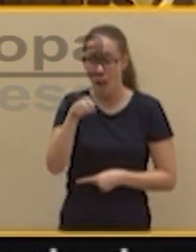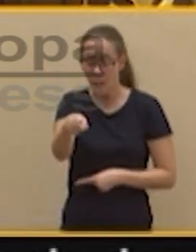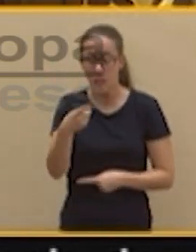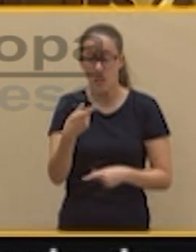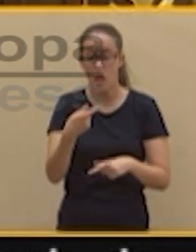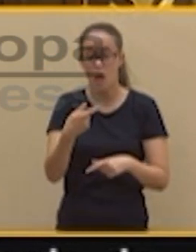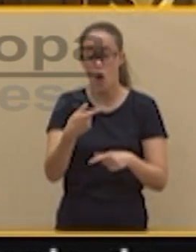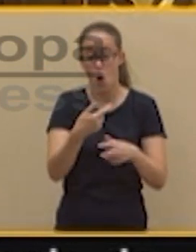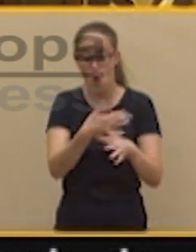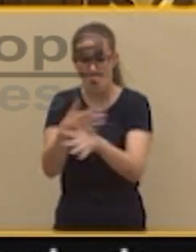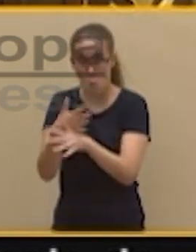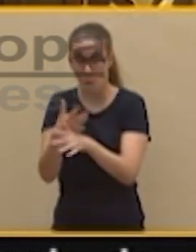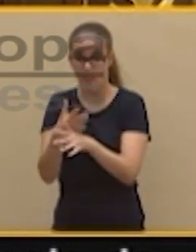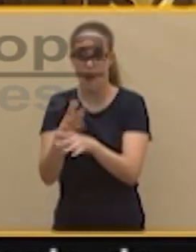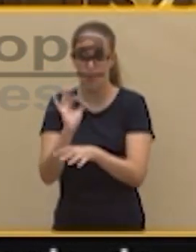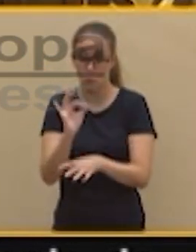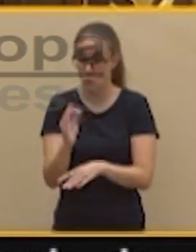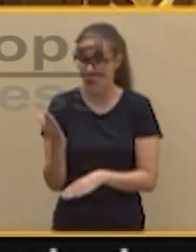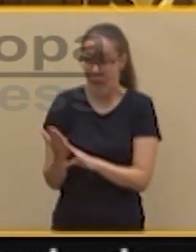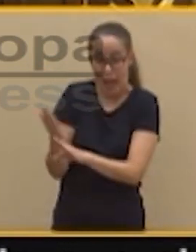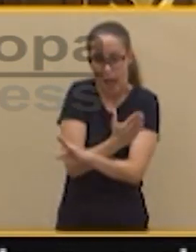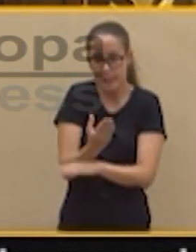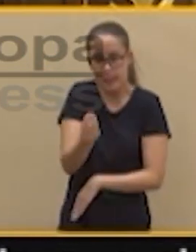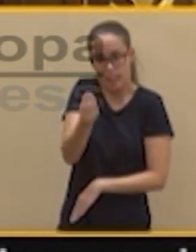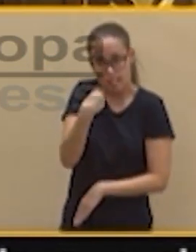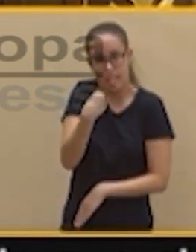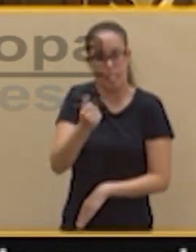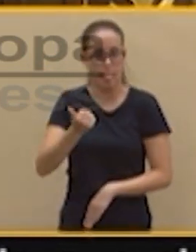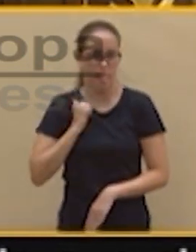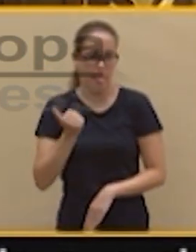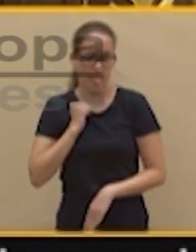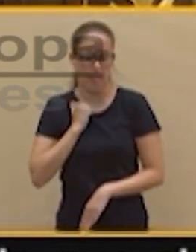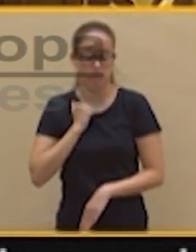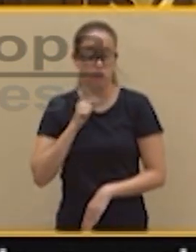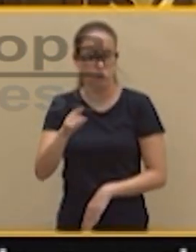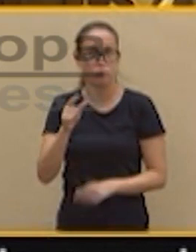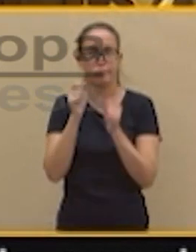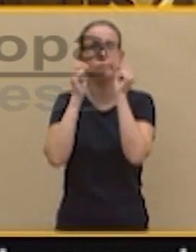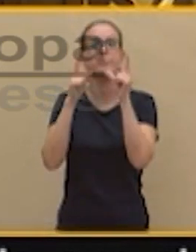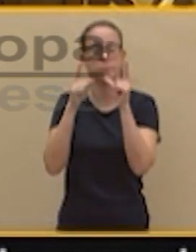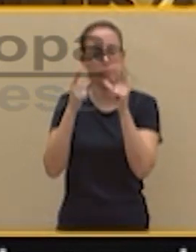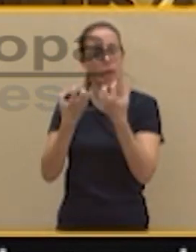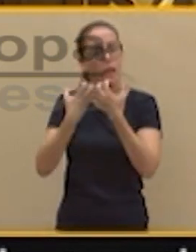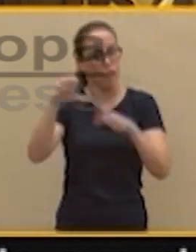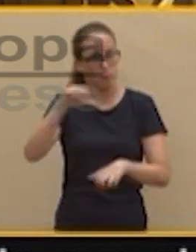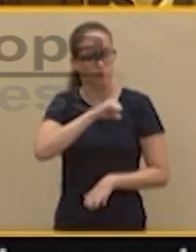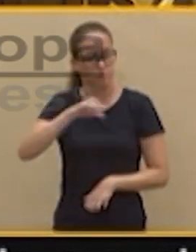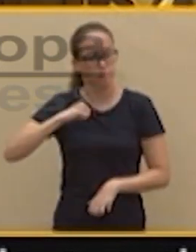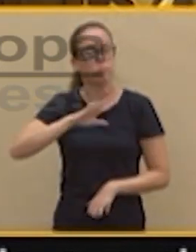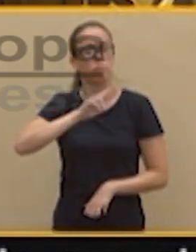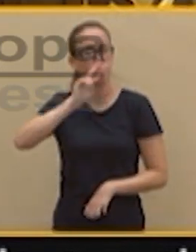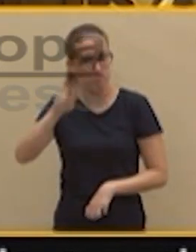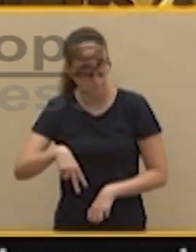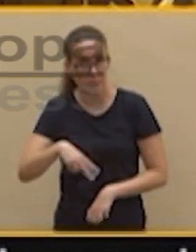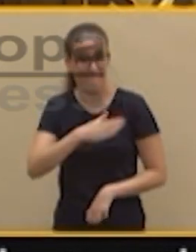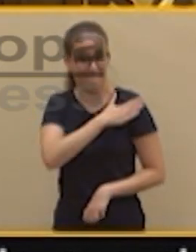la noche anterior. Usted descubría entonces que los independentistas eran independentistas y querían la independencia. Y ahora ha descubierto